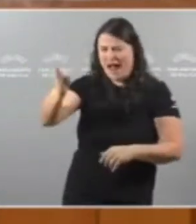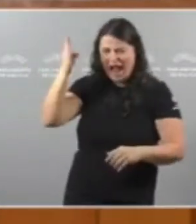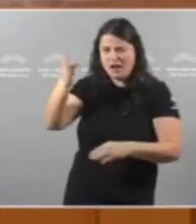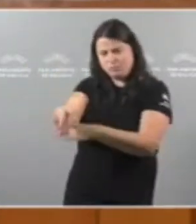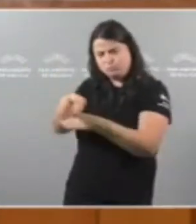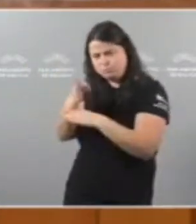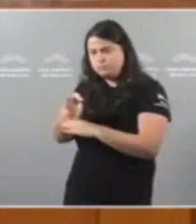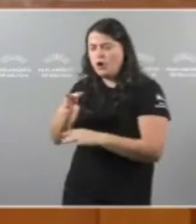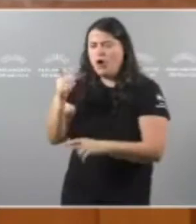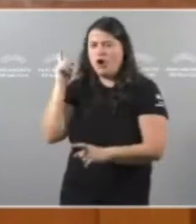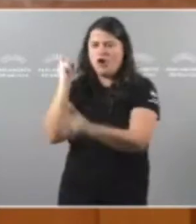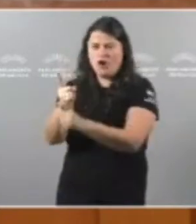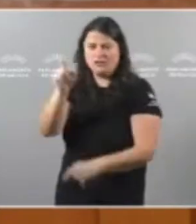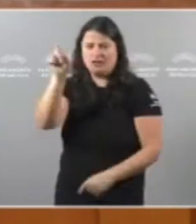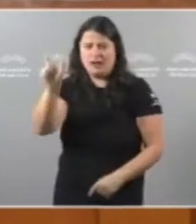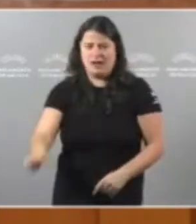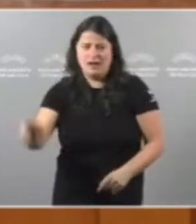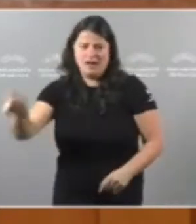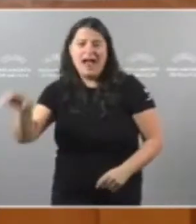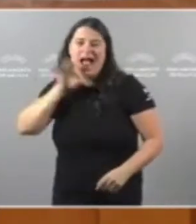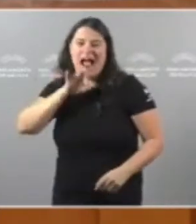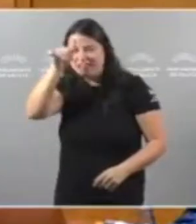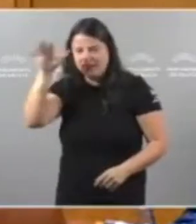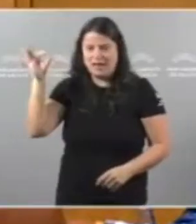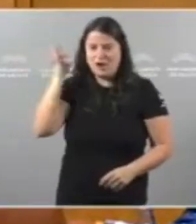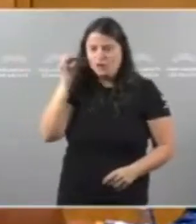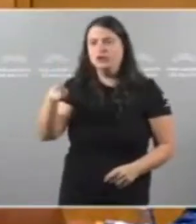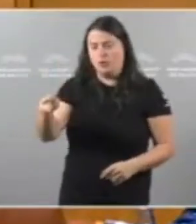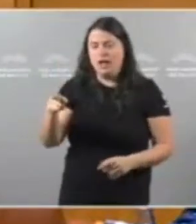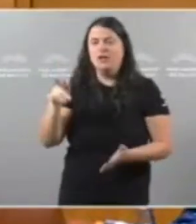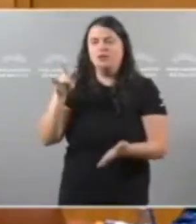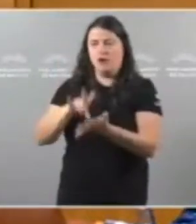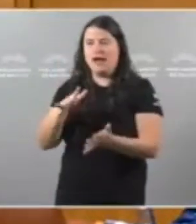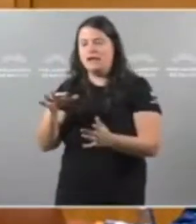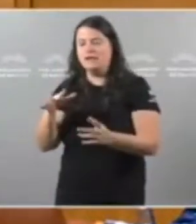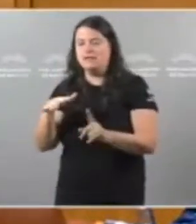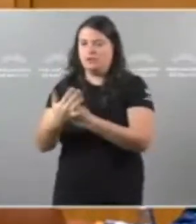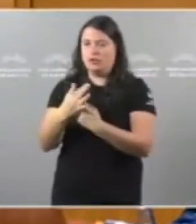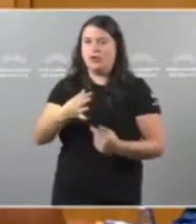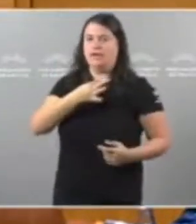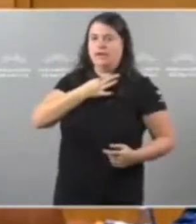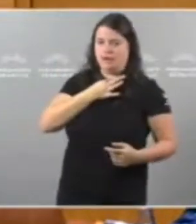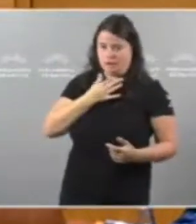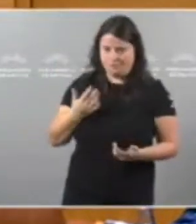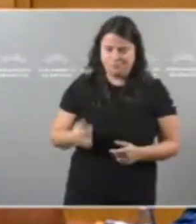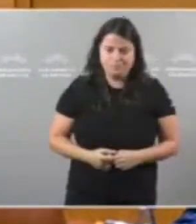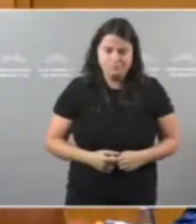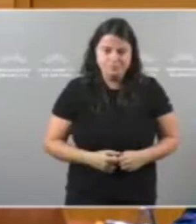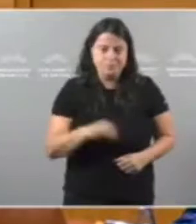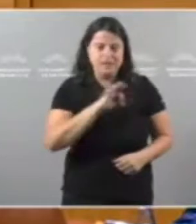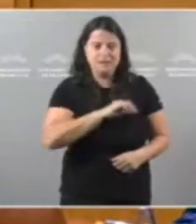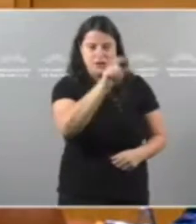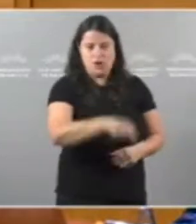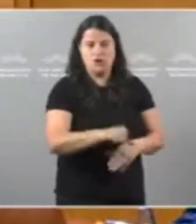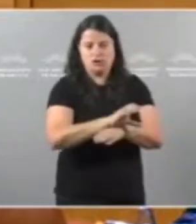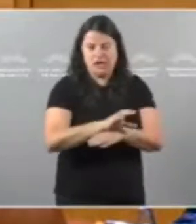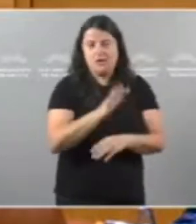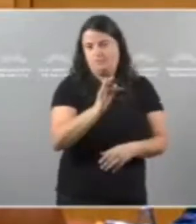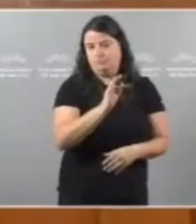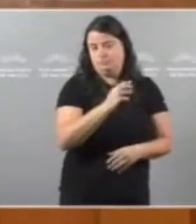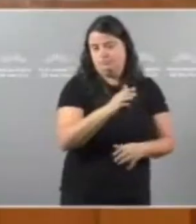todos os galegos e as galegas que o están pasando mal É, señor conselleiro, señorías do PP